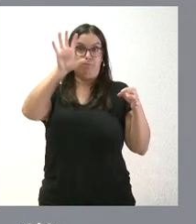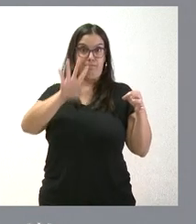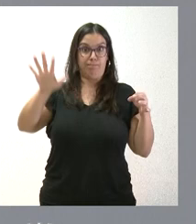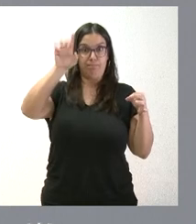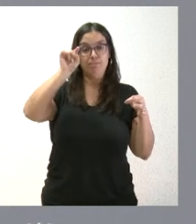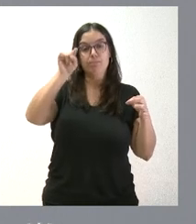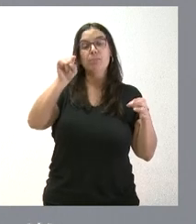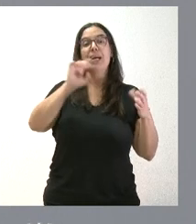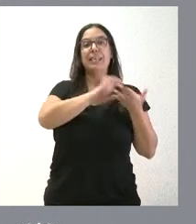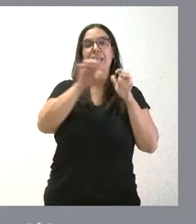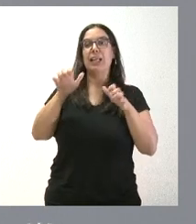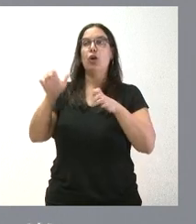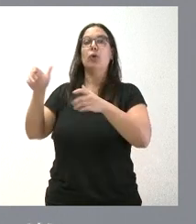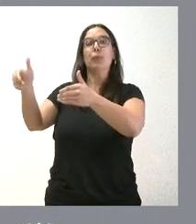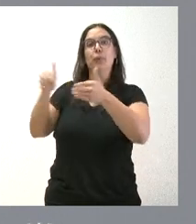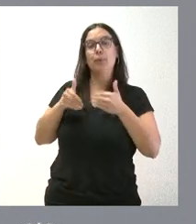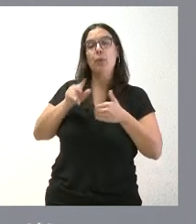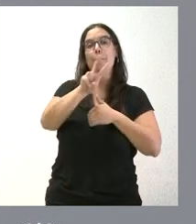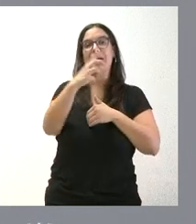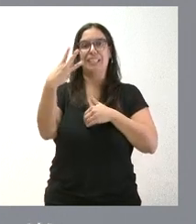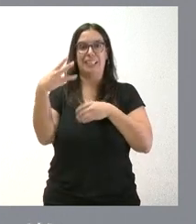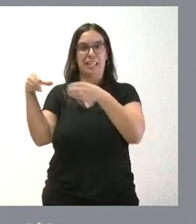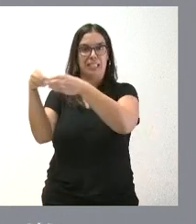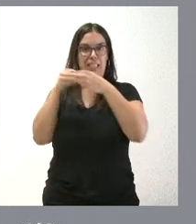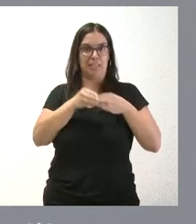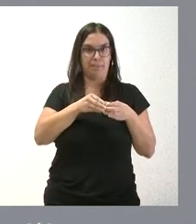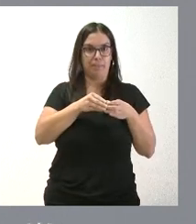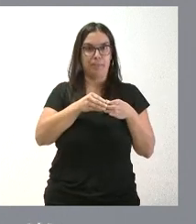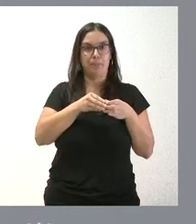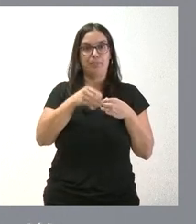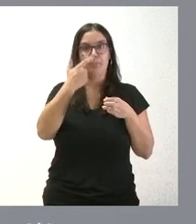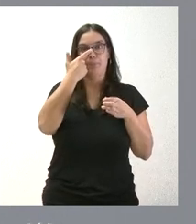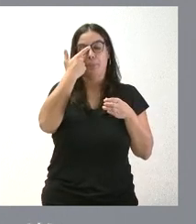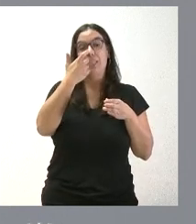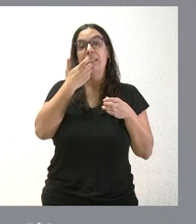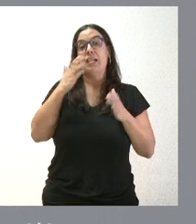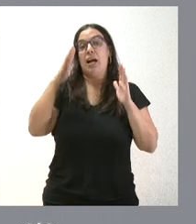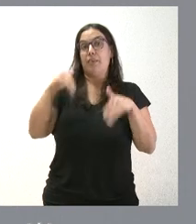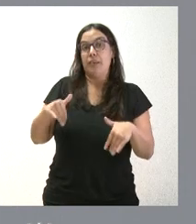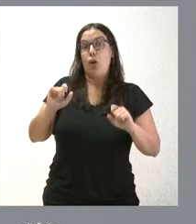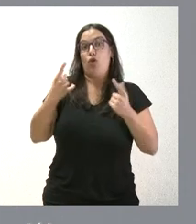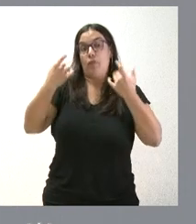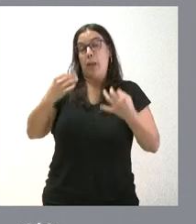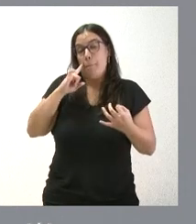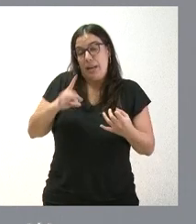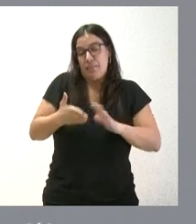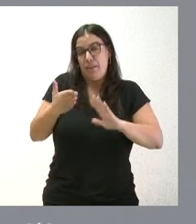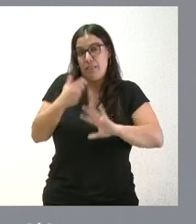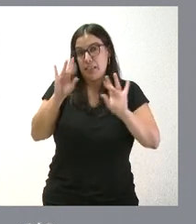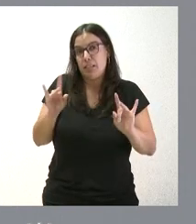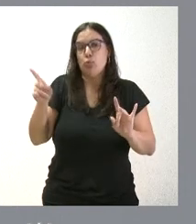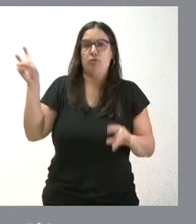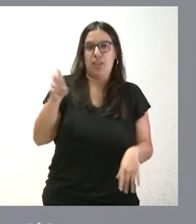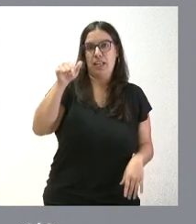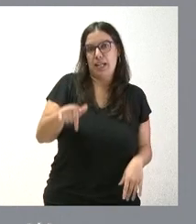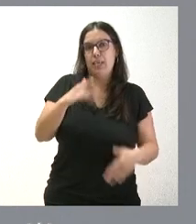ofrecido asumir 23 de esas 380 que, si finalmente se formaliza como parece que es, vendrán a